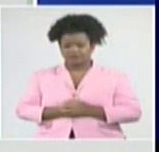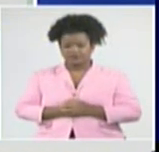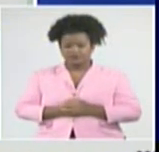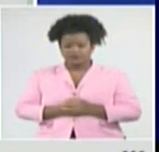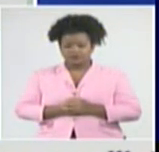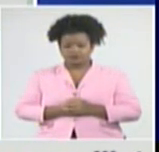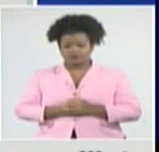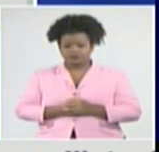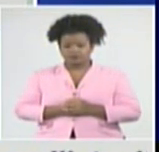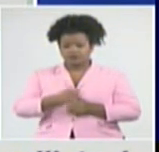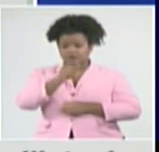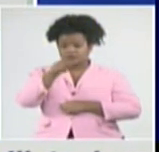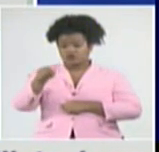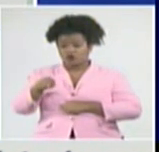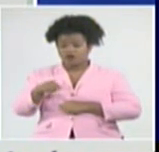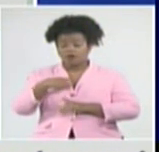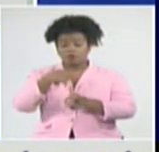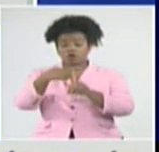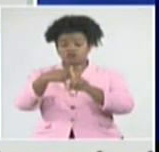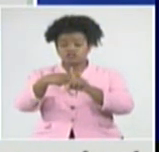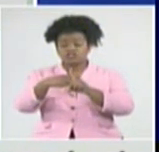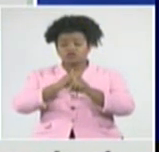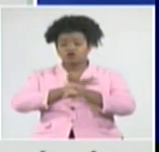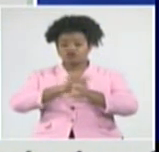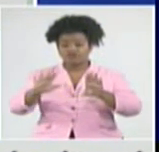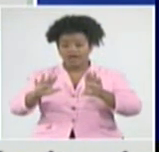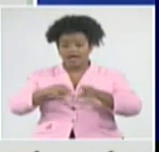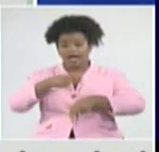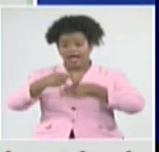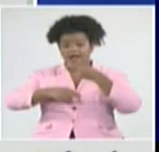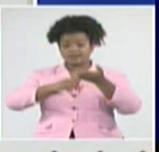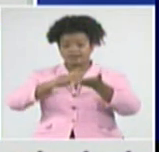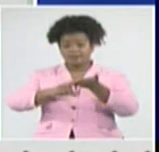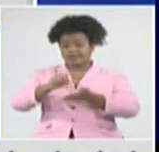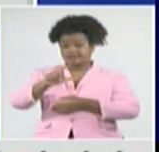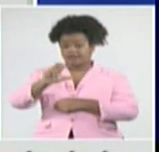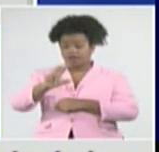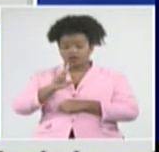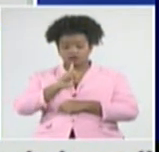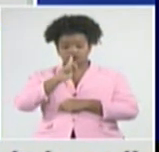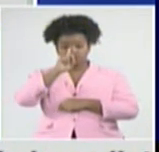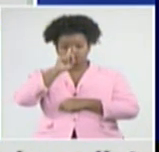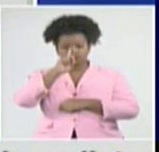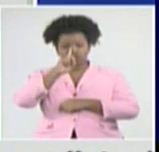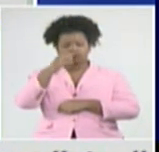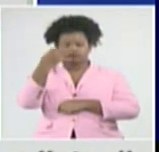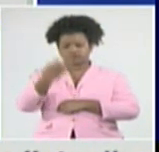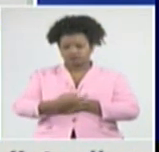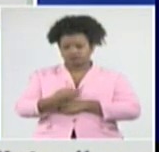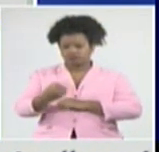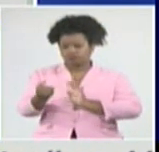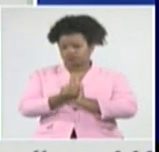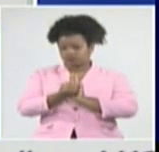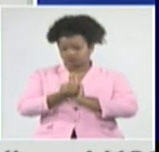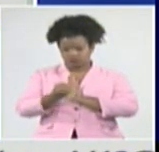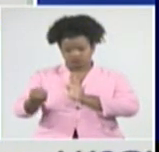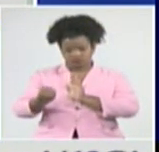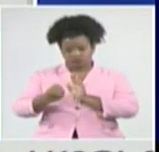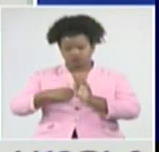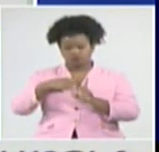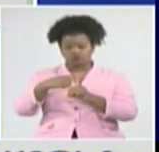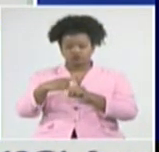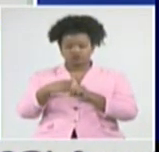se confirman con el PCR, que es lo que aparece en la columna anaranjada abajo,